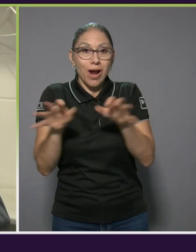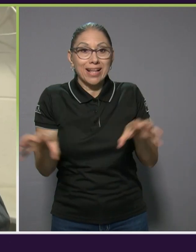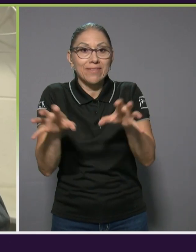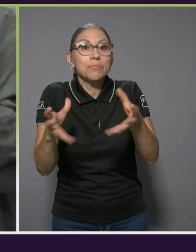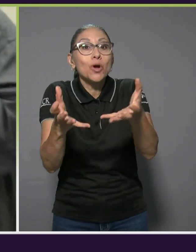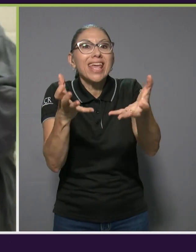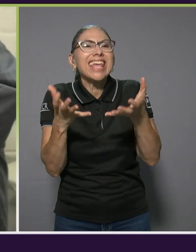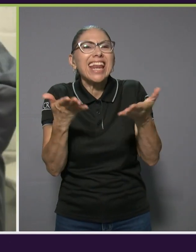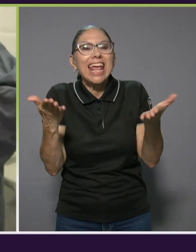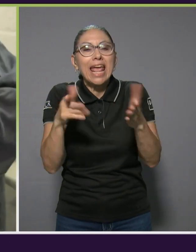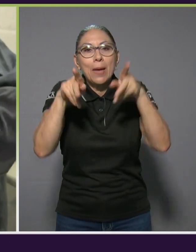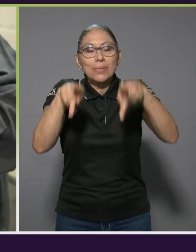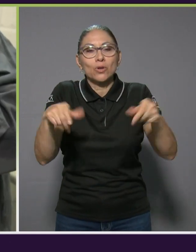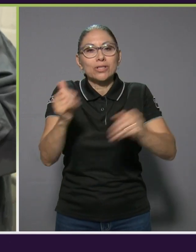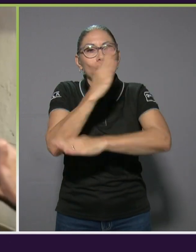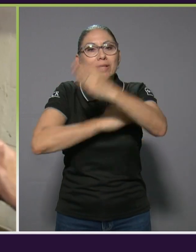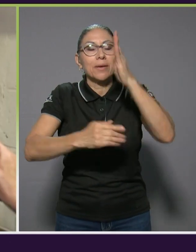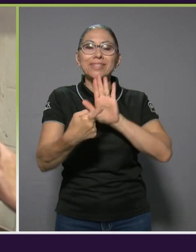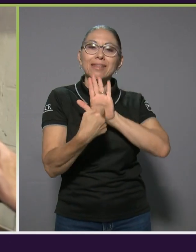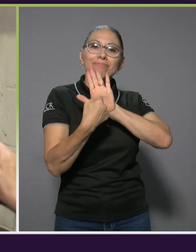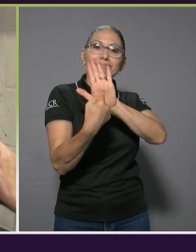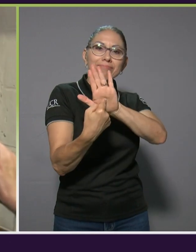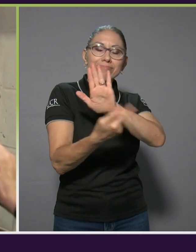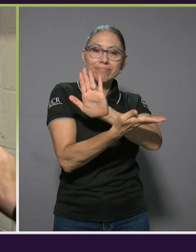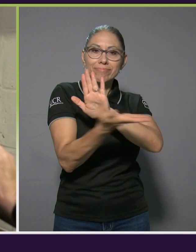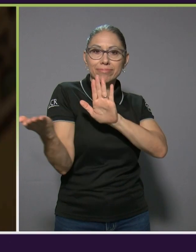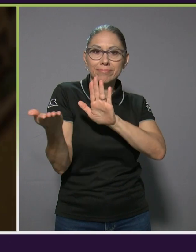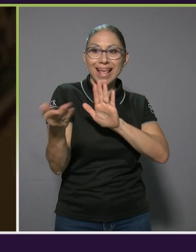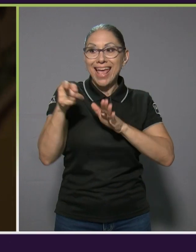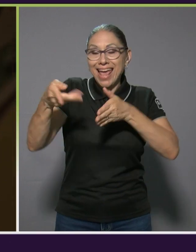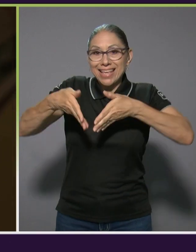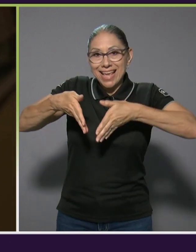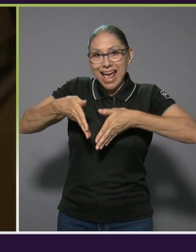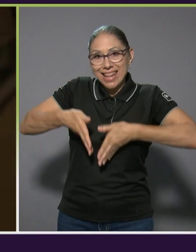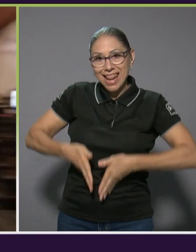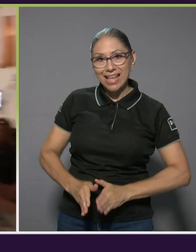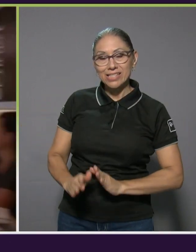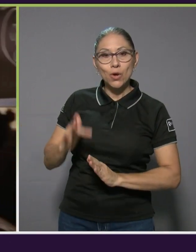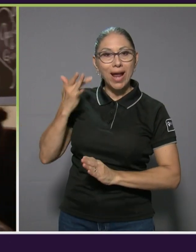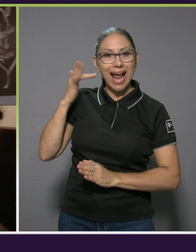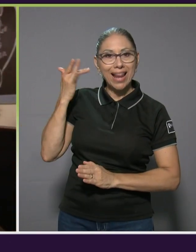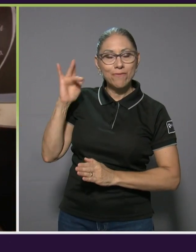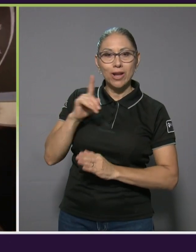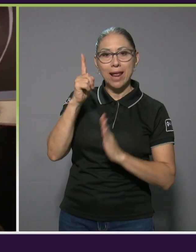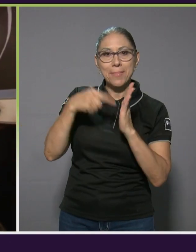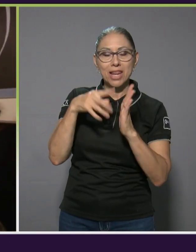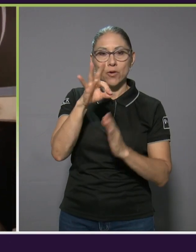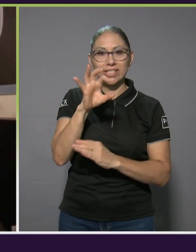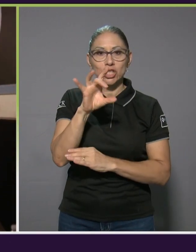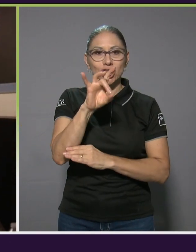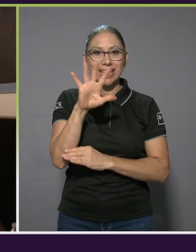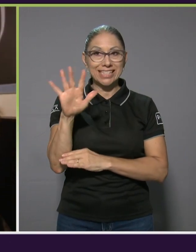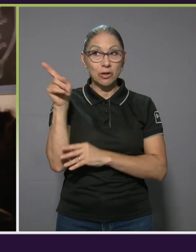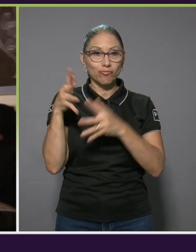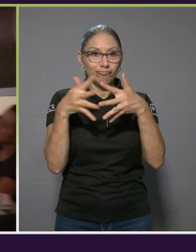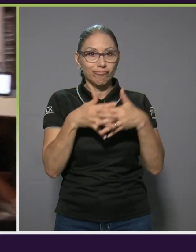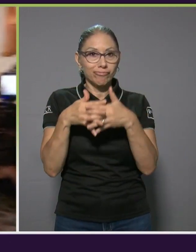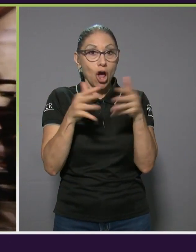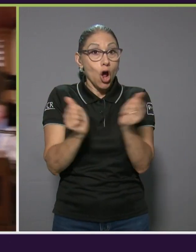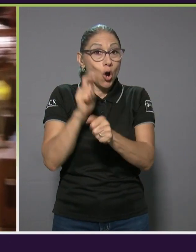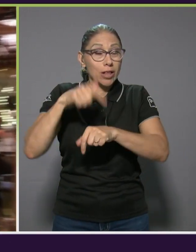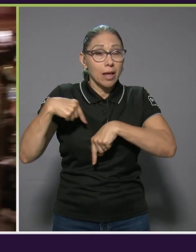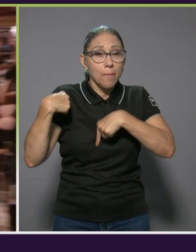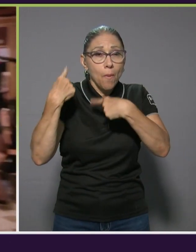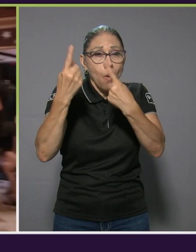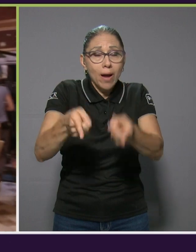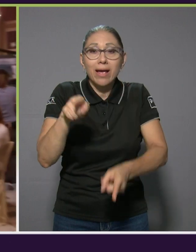las personas con discapacidad. Nació en California en 1985 y con el paso del tiempo llegó a amar